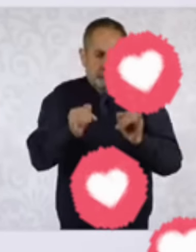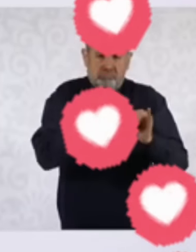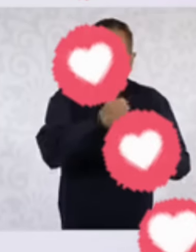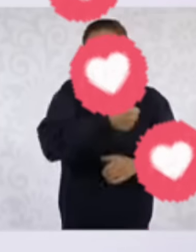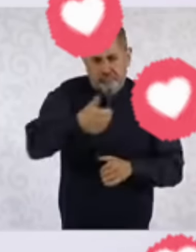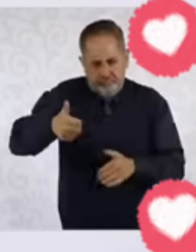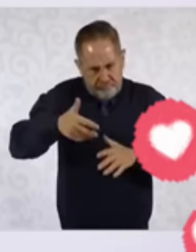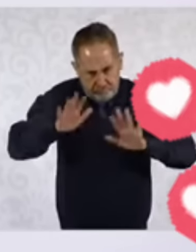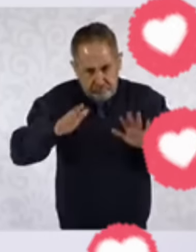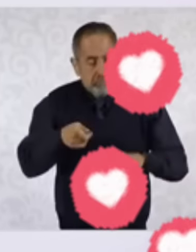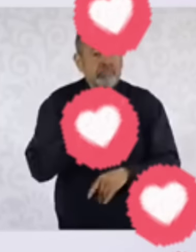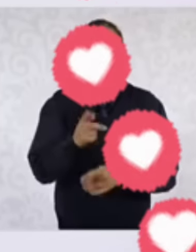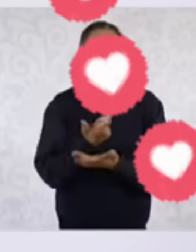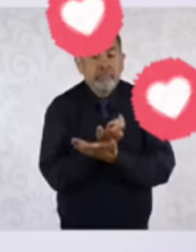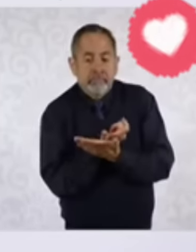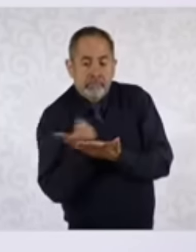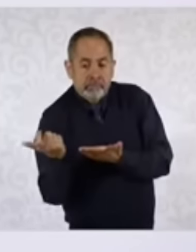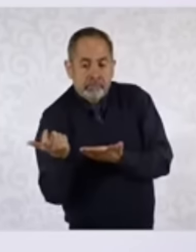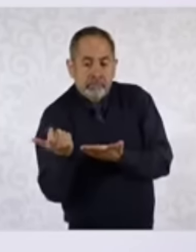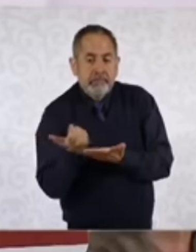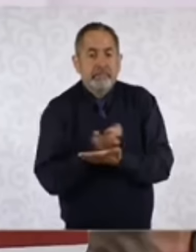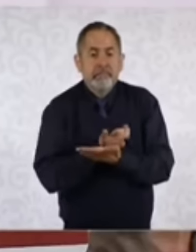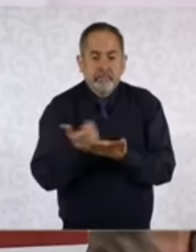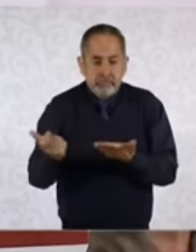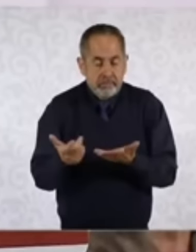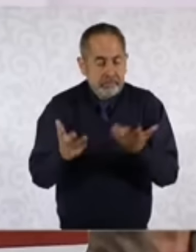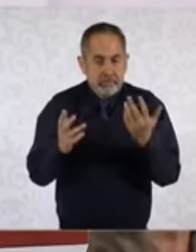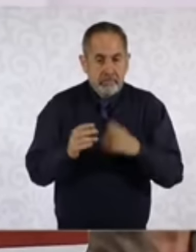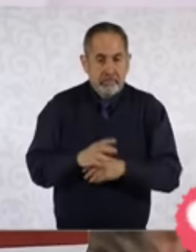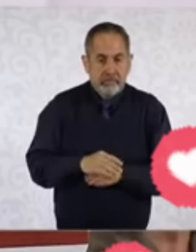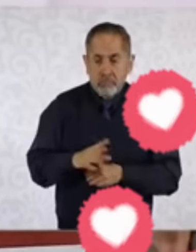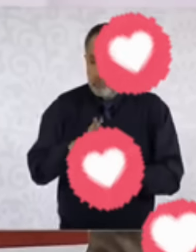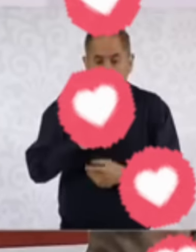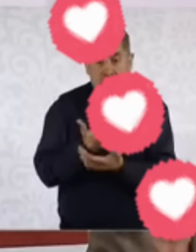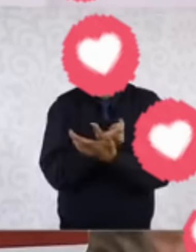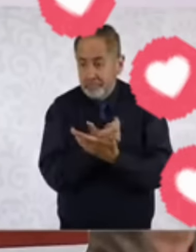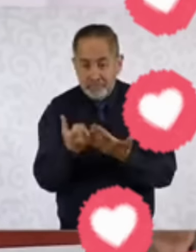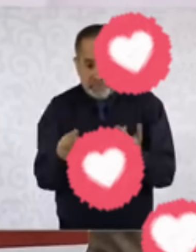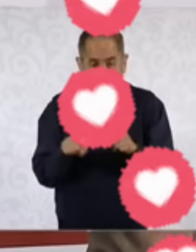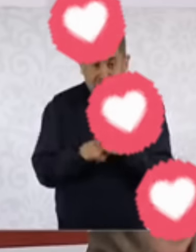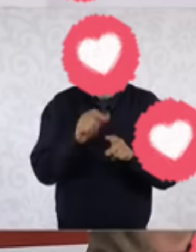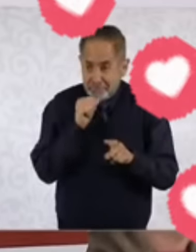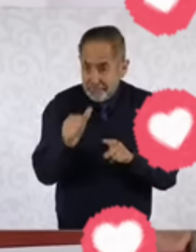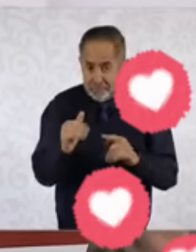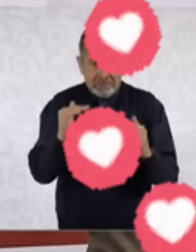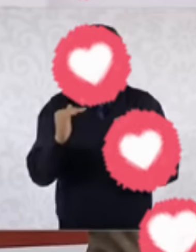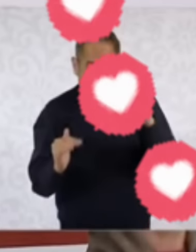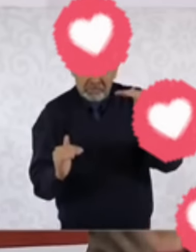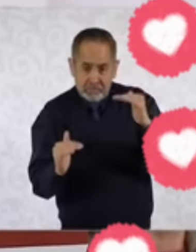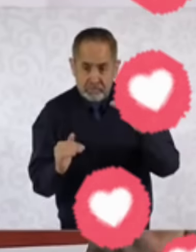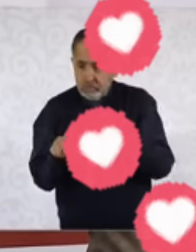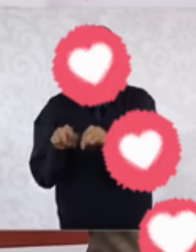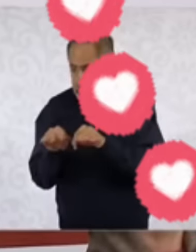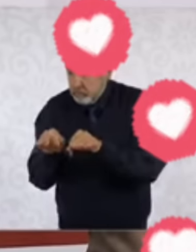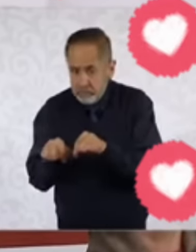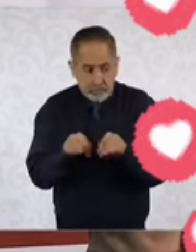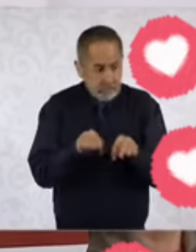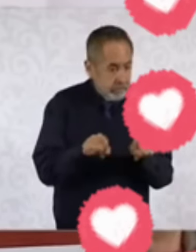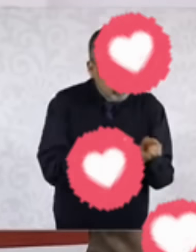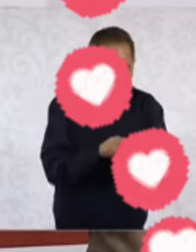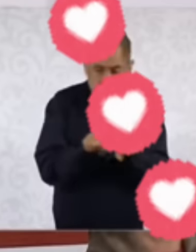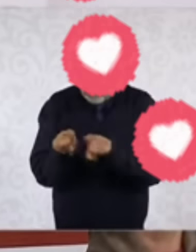en términos de salarios, cuando no hay los mismos salarios y hay el mismo trabajo, pues es una